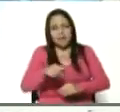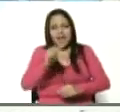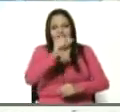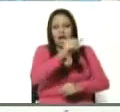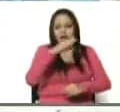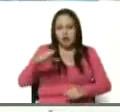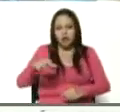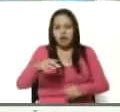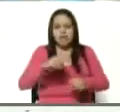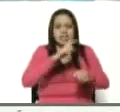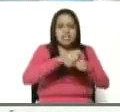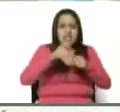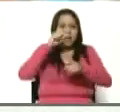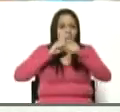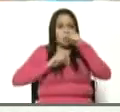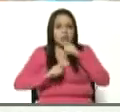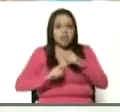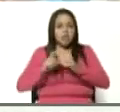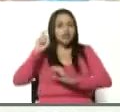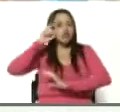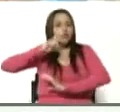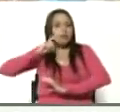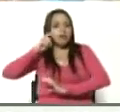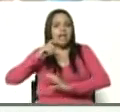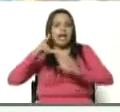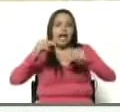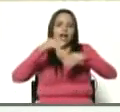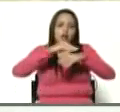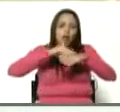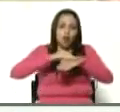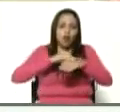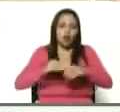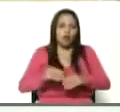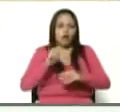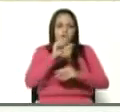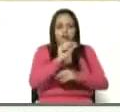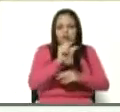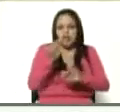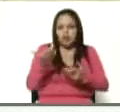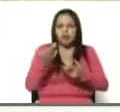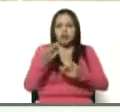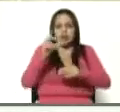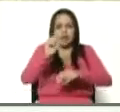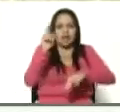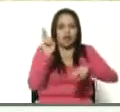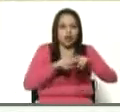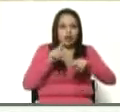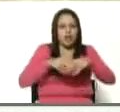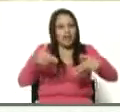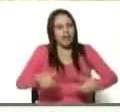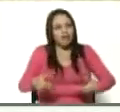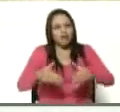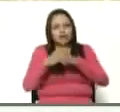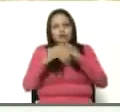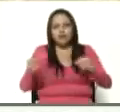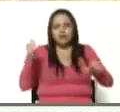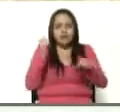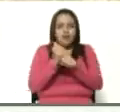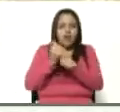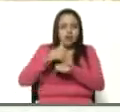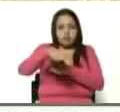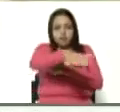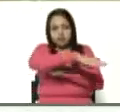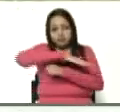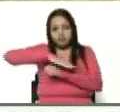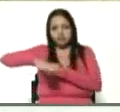cebolla, el tomate, algodón, frijol, carahotas. Es un esfuerzo de todos los productores y productoras de los campesinos y las